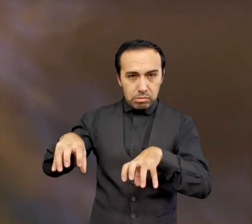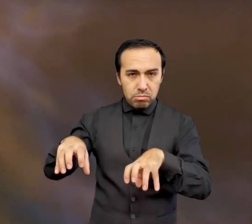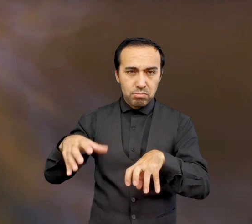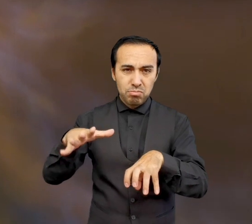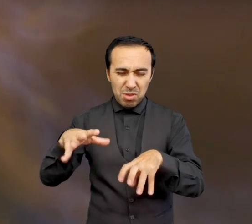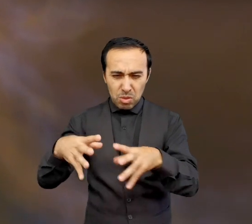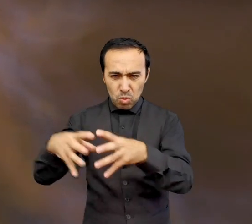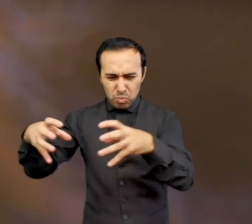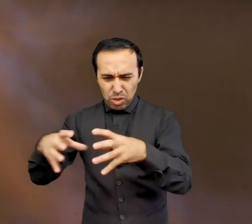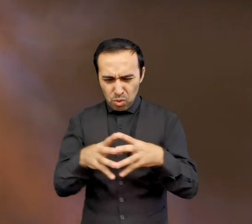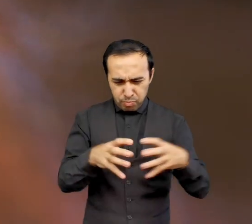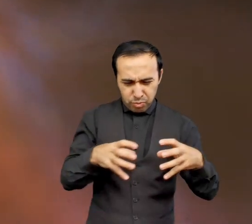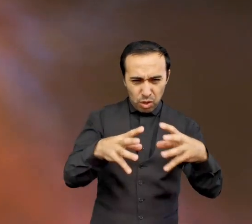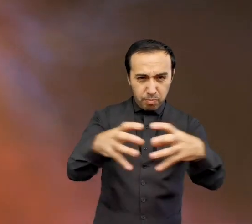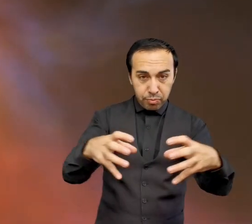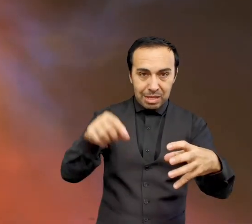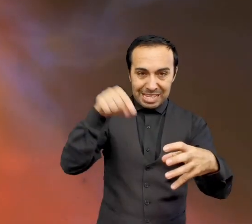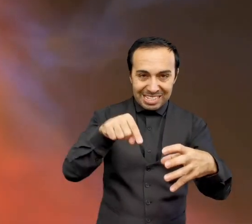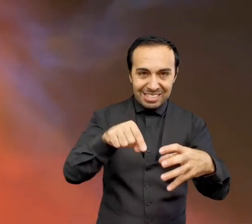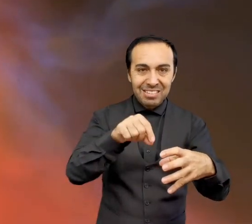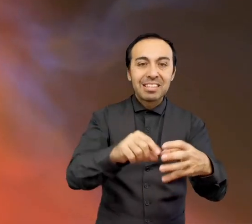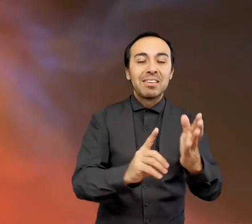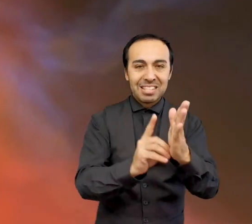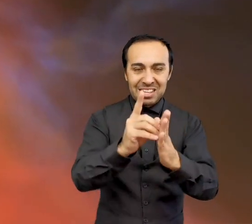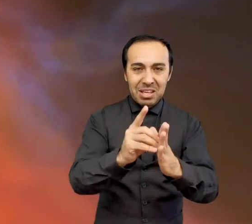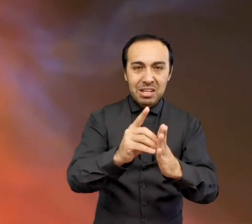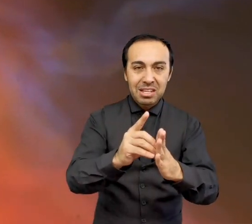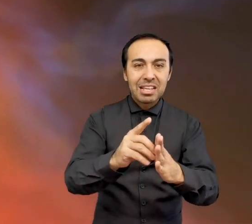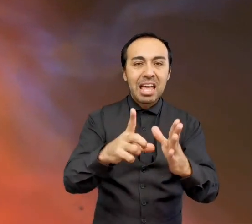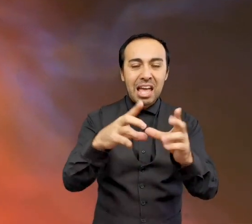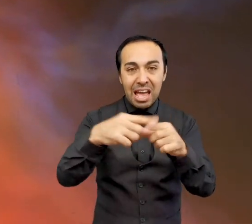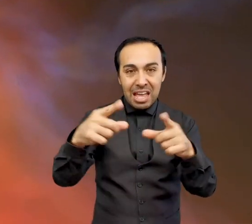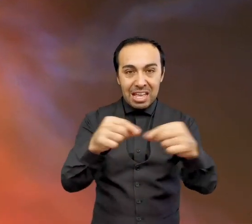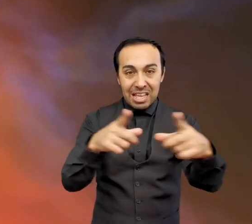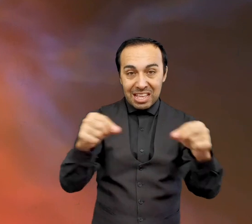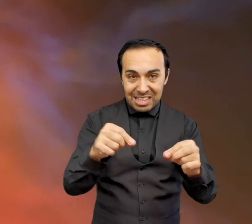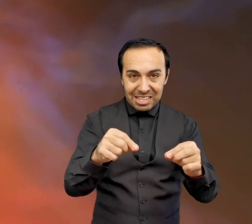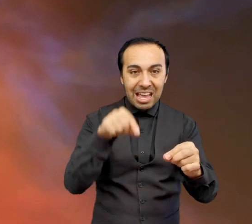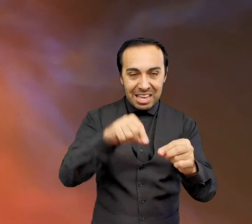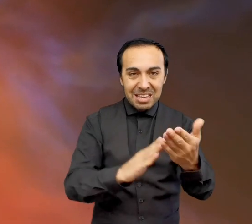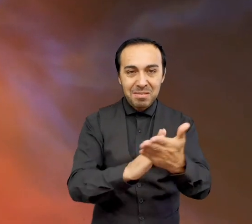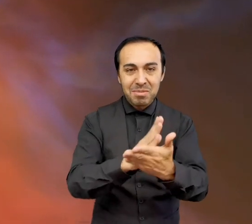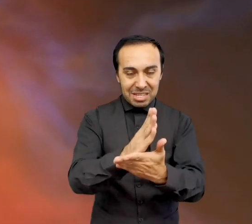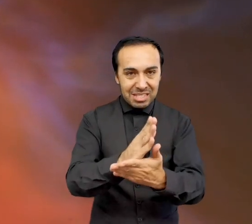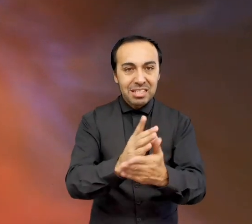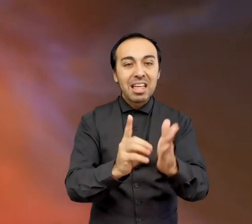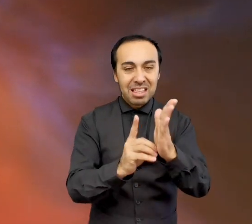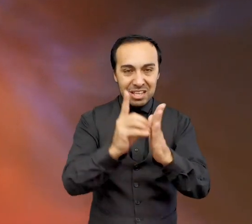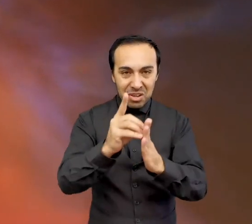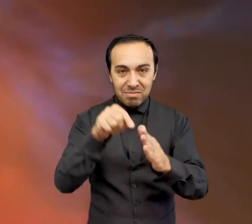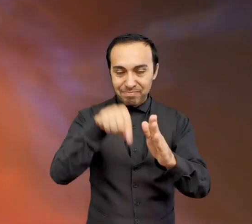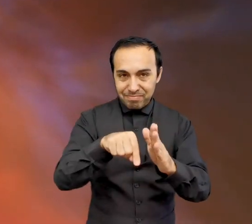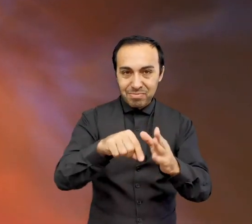solares. Estos cúmulos se convertirán en protoestrellas, una de las primeras etapas de la formación estelar. Al principio, la